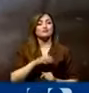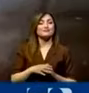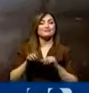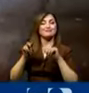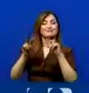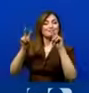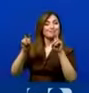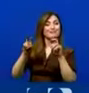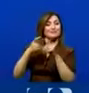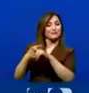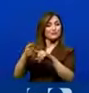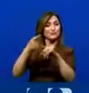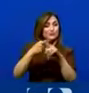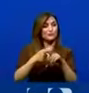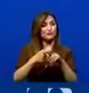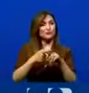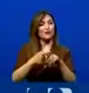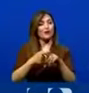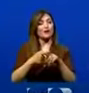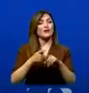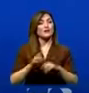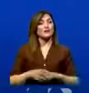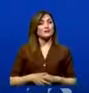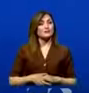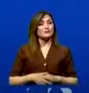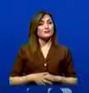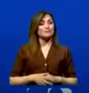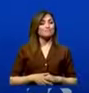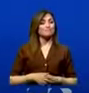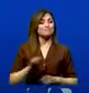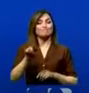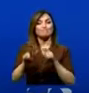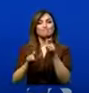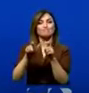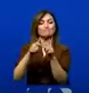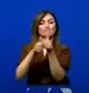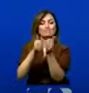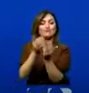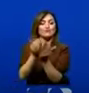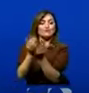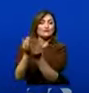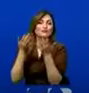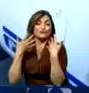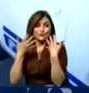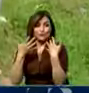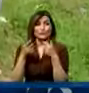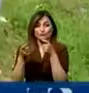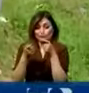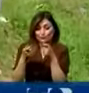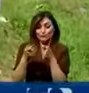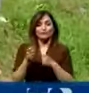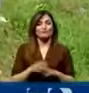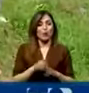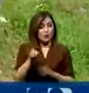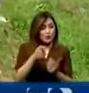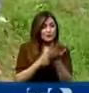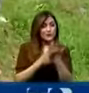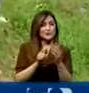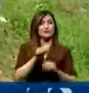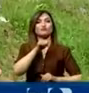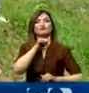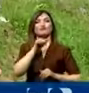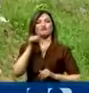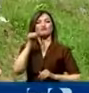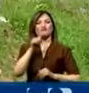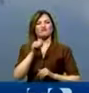razones coinciden en las cercanías del puerto de Guayaquil. Si usted analiza cuáles son, cómo se está